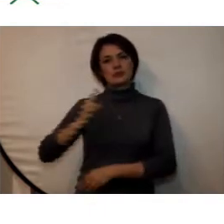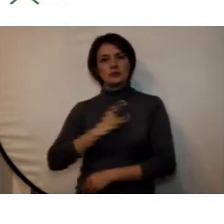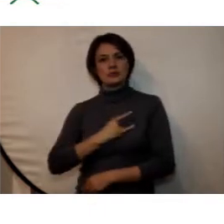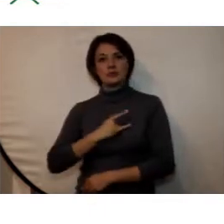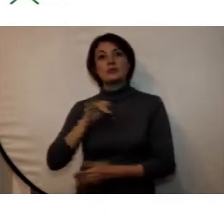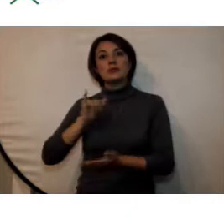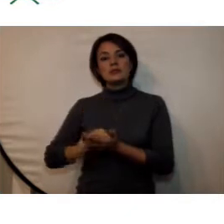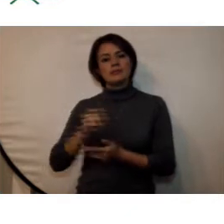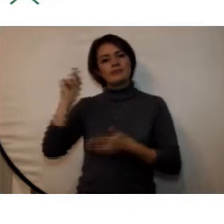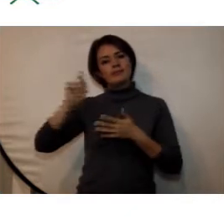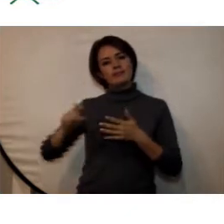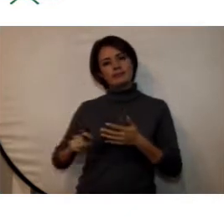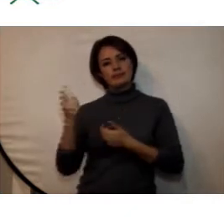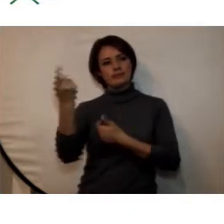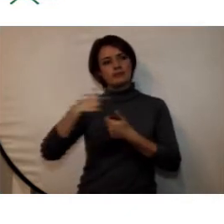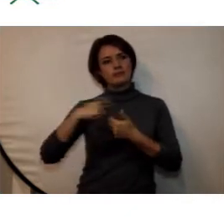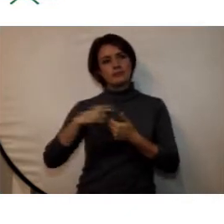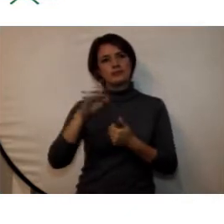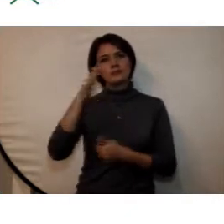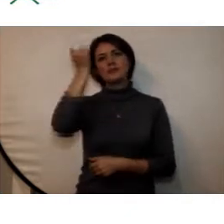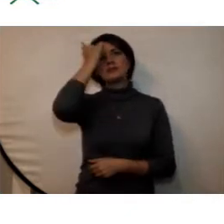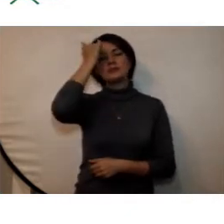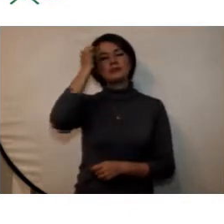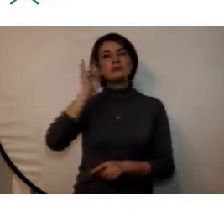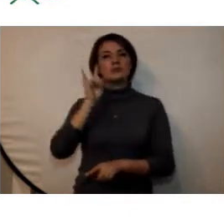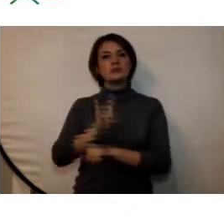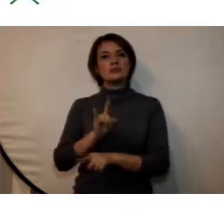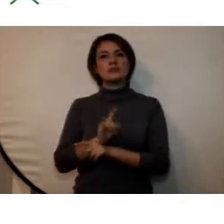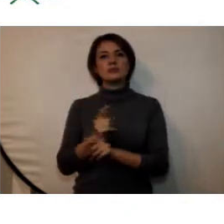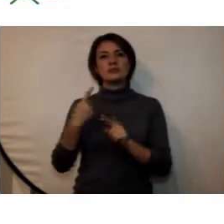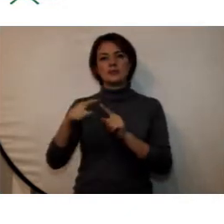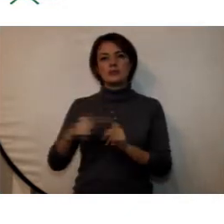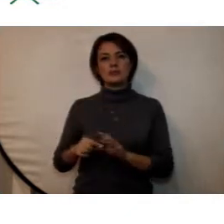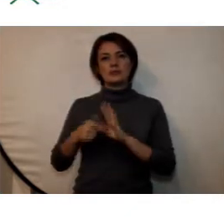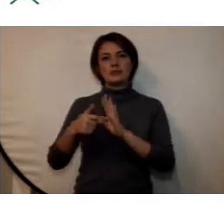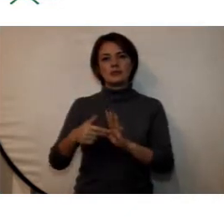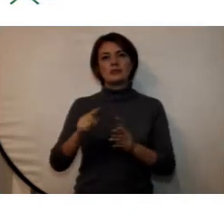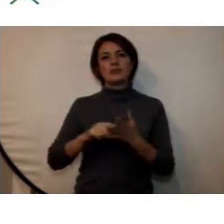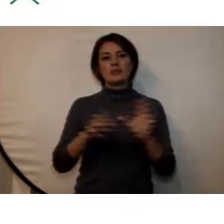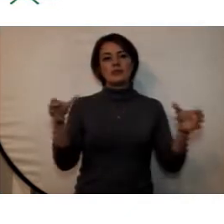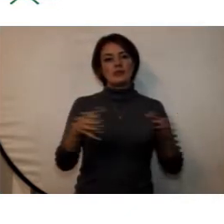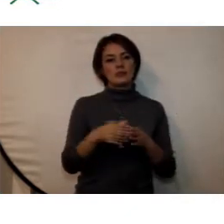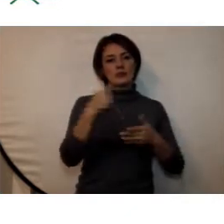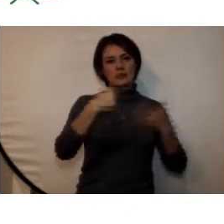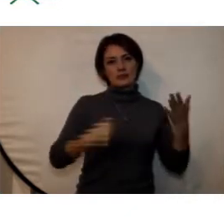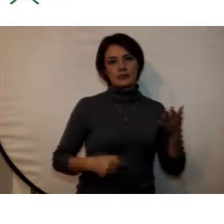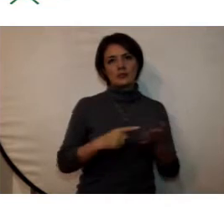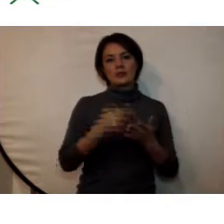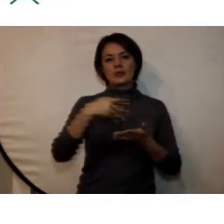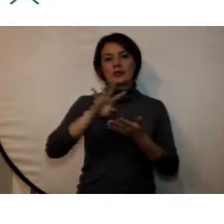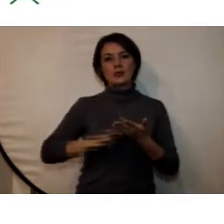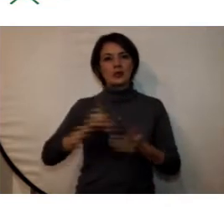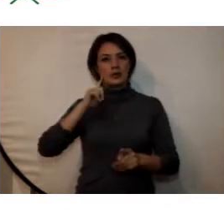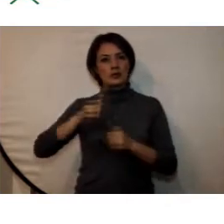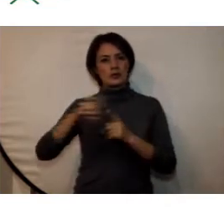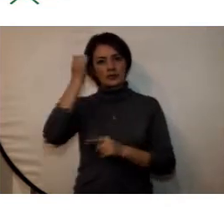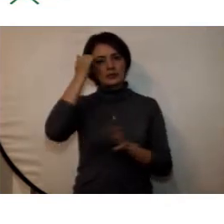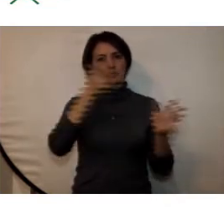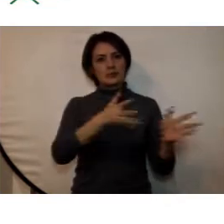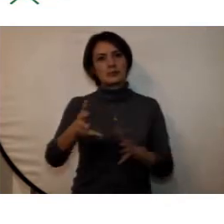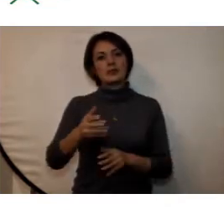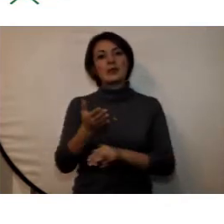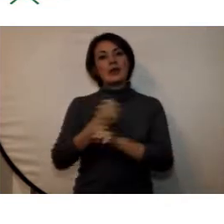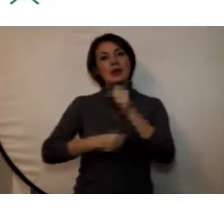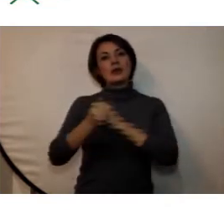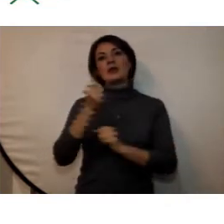acuerdo a las necesidades la vinculación de docentes se realiza mediante diferentes modalidades planta ocasional y hora cátedra en el año 2016 se